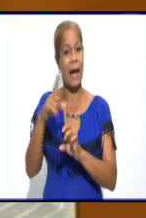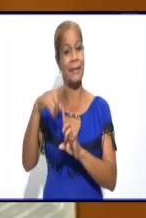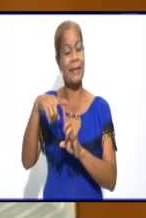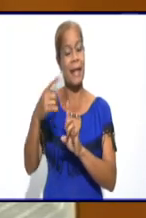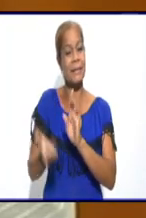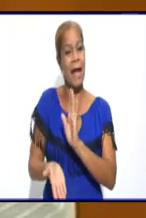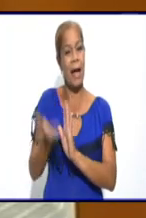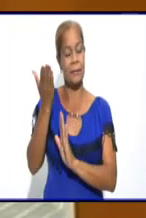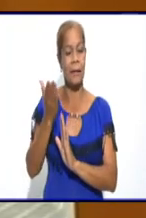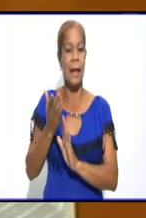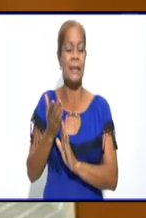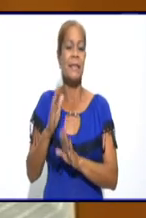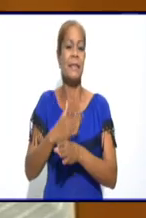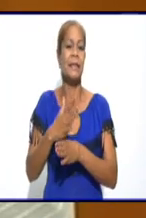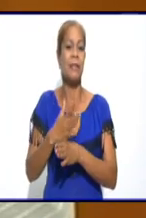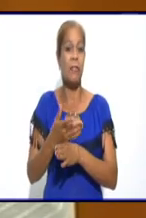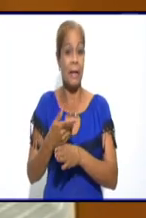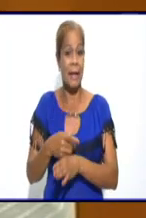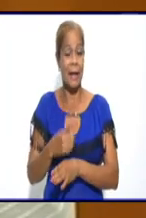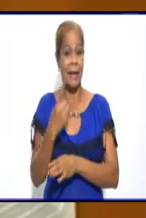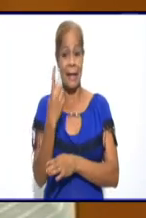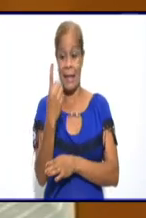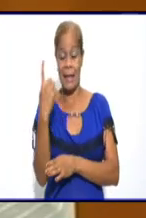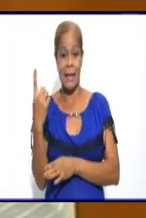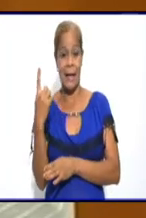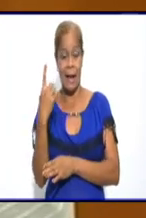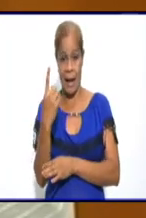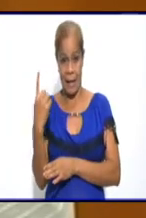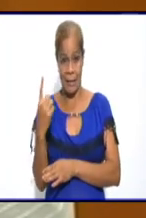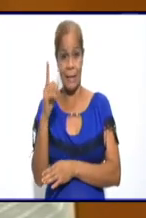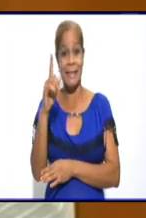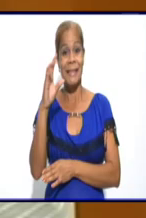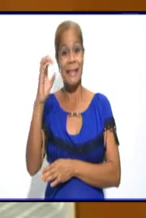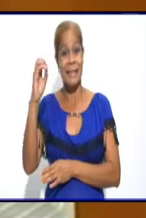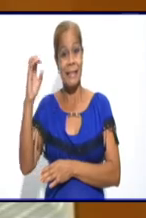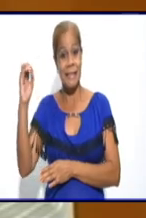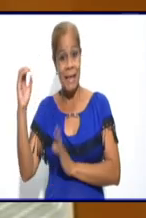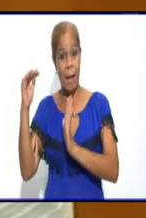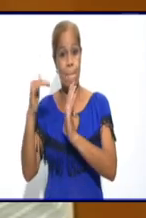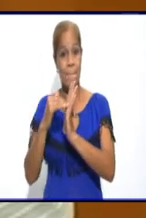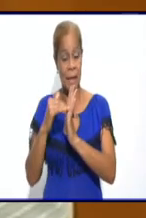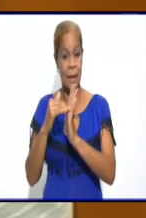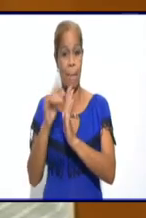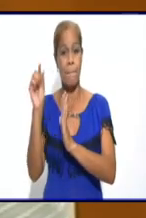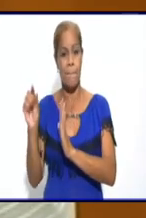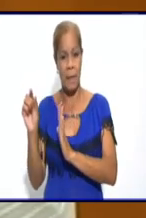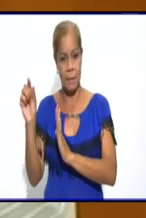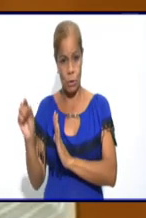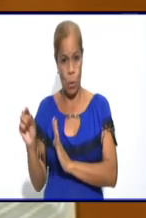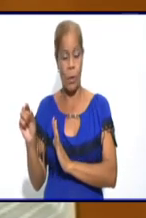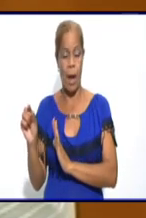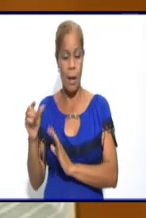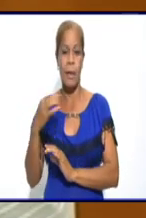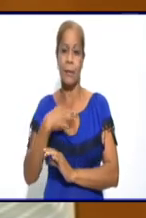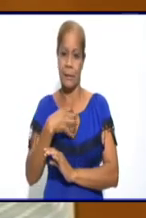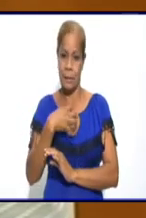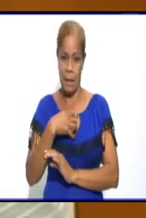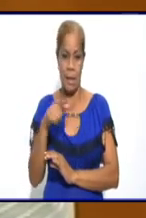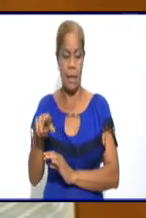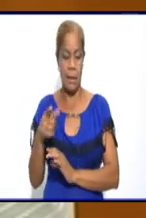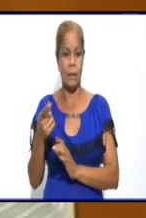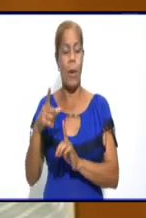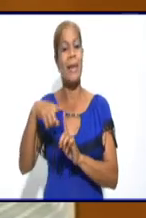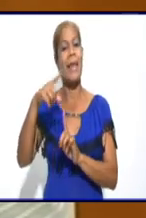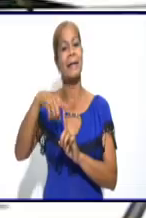100.000 habitantes, 72 tienen el riesgo de enfermarse en la provincia. Si usted lo ubica en Bayamo, por ejemplo, la